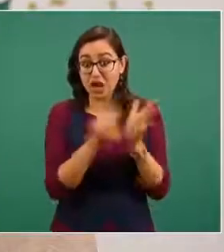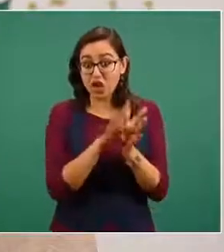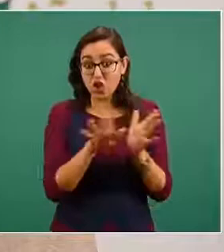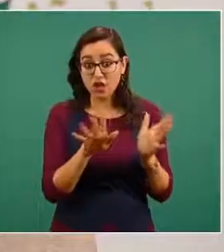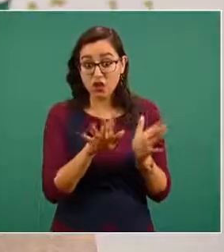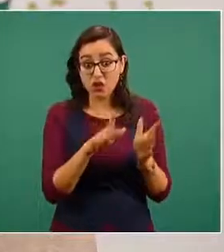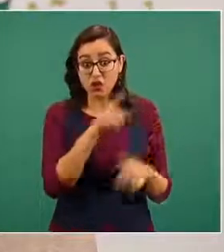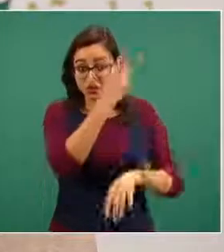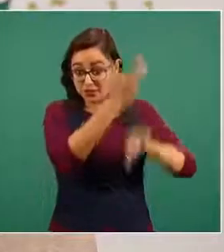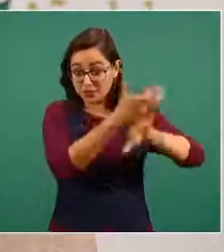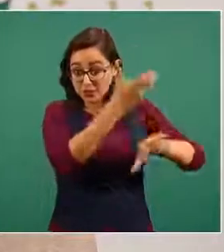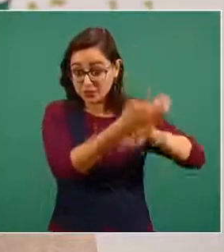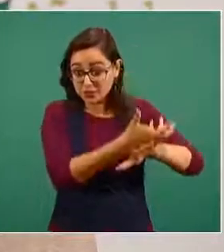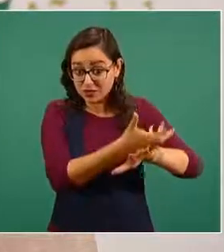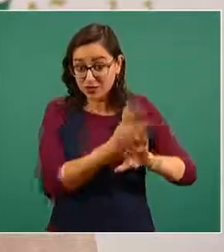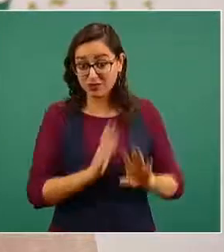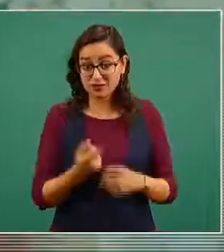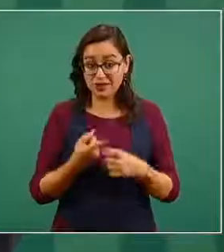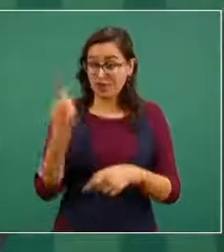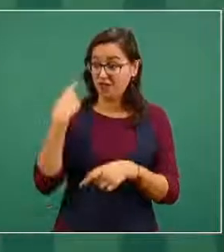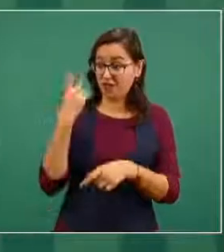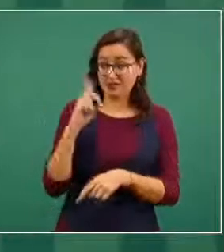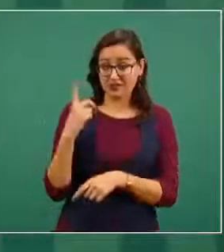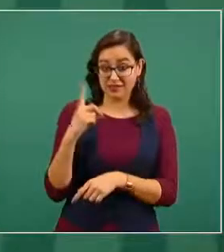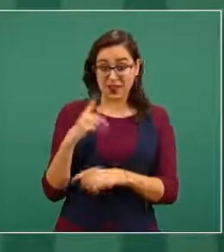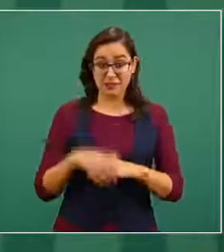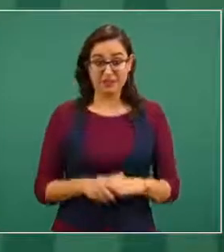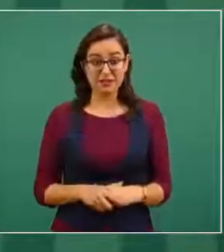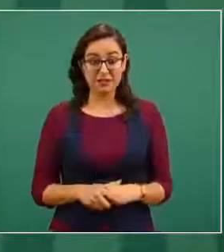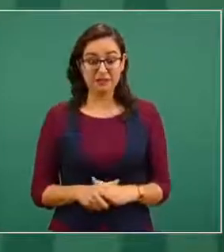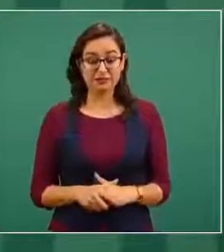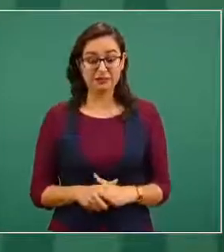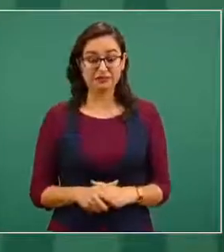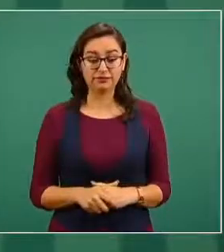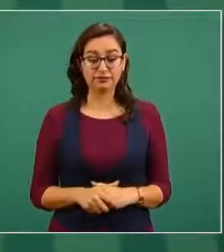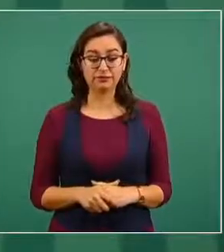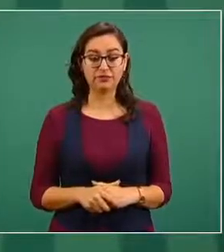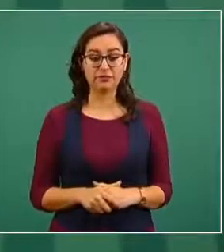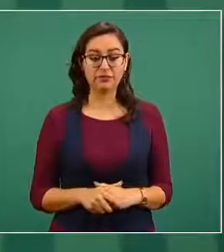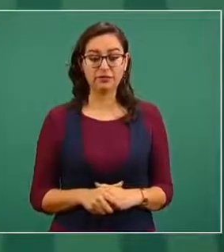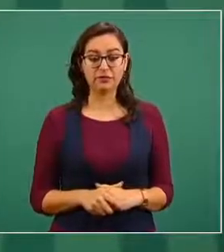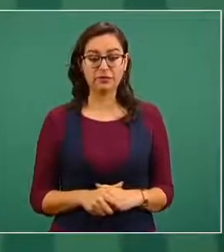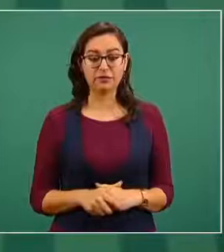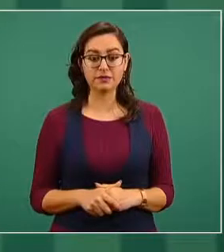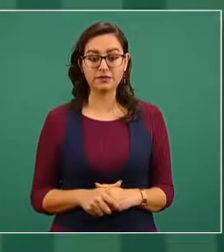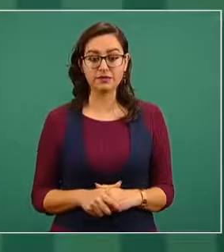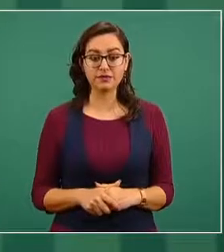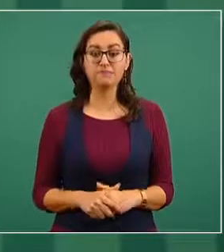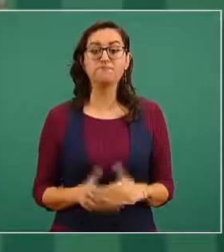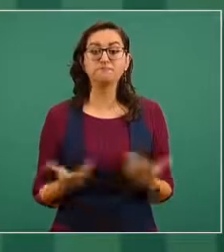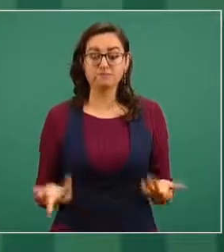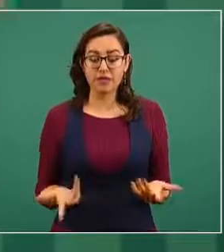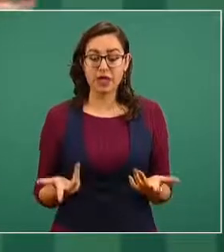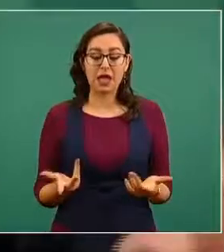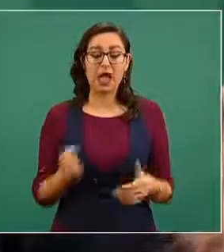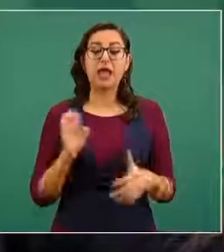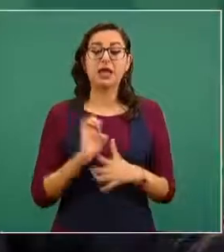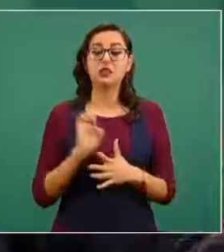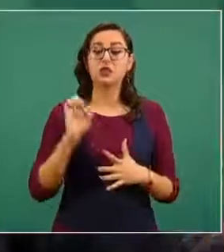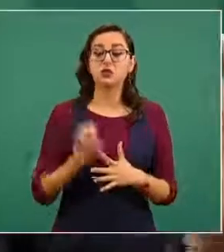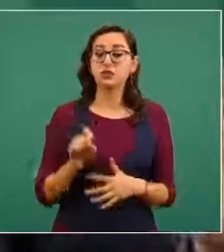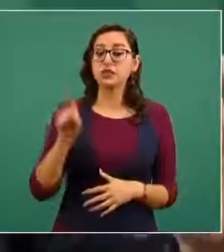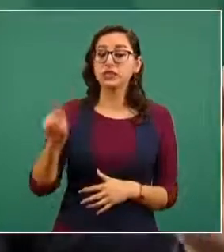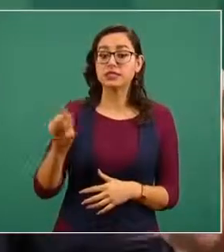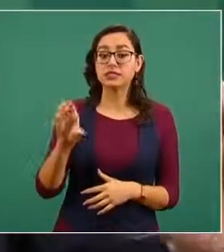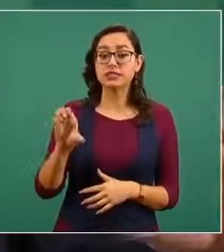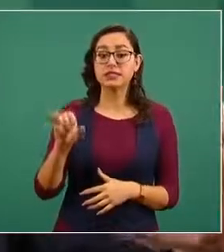diciembre 21 de diciembre bueno síntesis el proceso en contra general cienfuegos nos mandaron todos esos